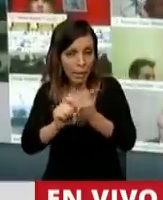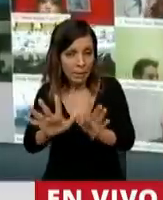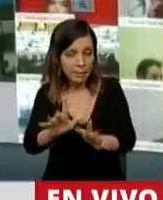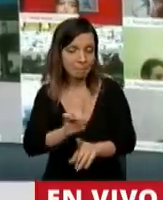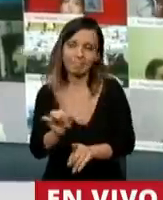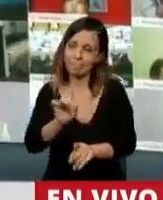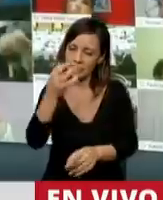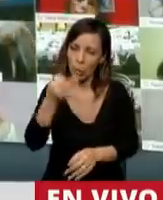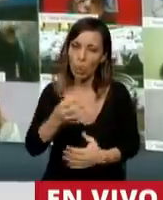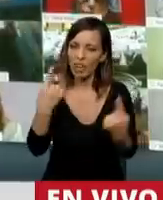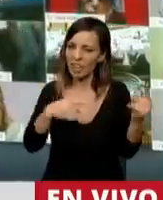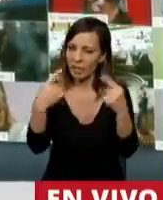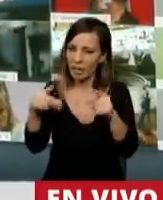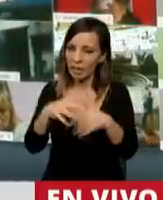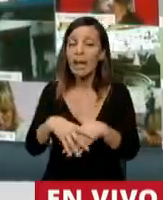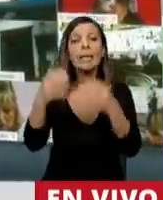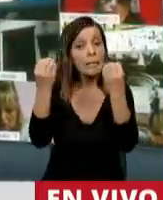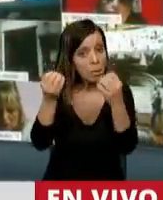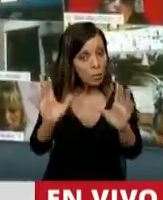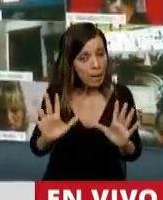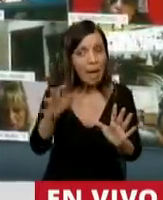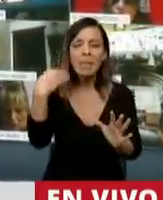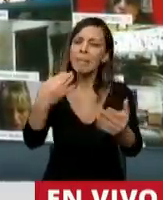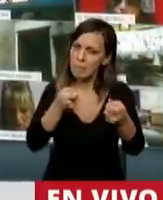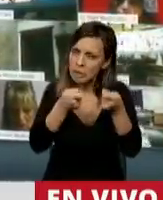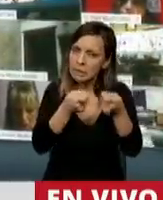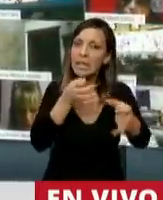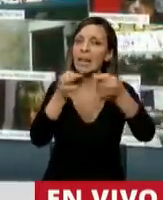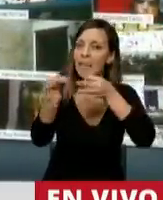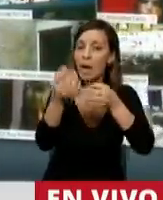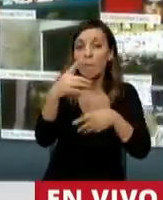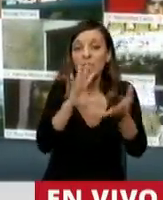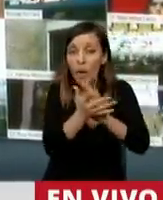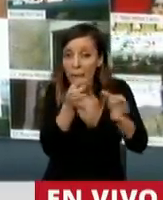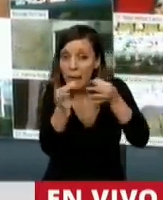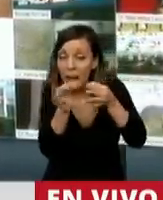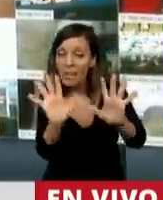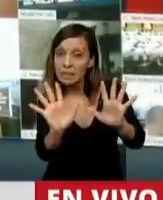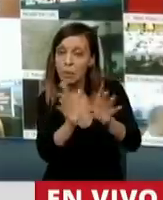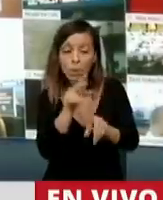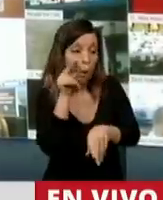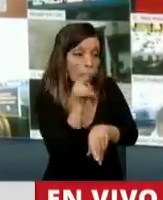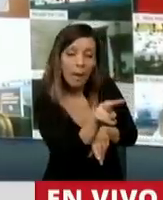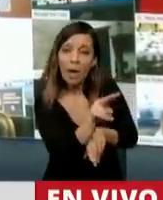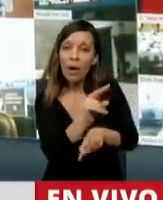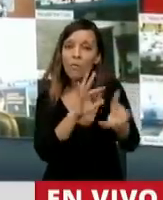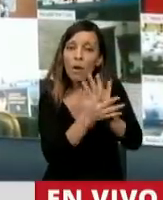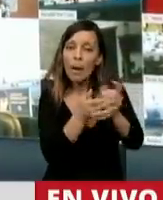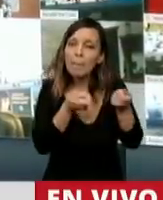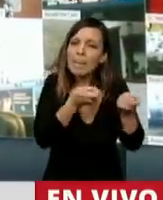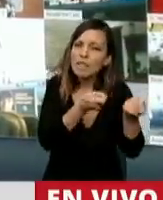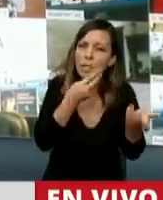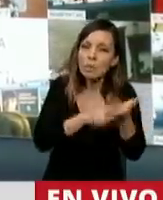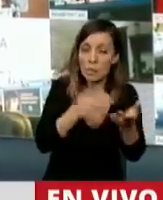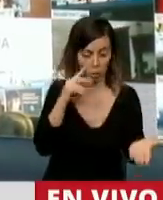Esto por un lado, para aclarar, y está muy bien, y hay que insistir en el diálogo, pero si el diálogo va a ser cuando uno ve y se habla de presión impositiva, entonces